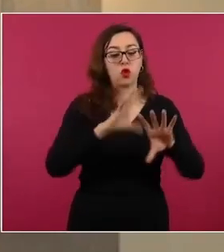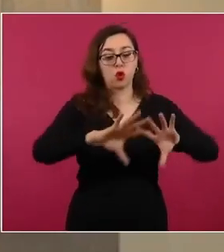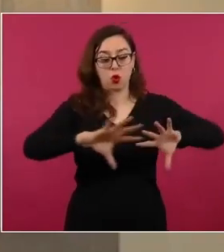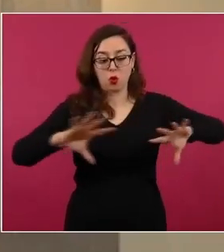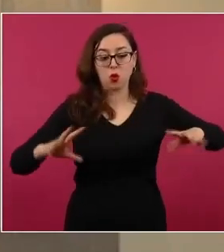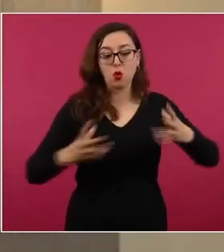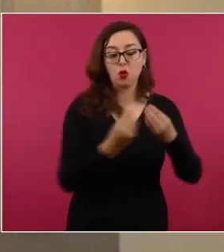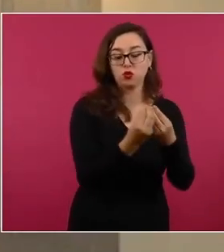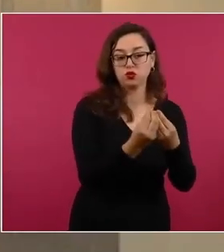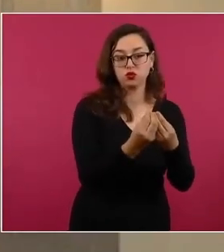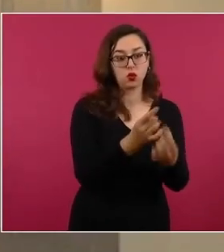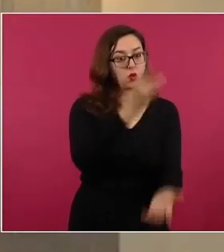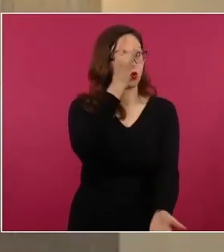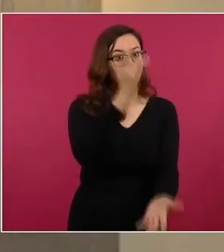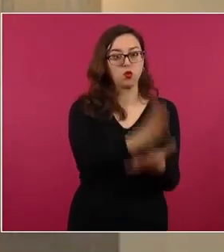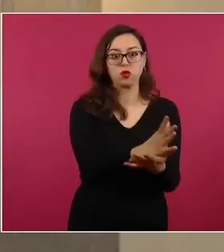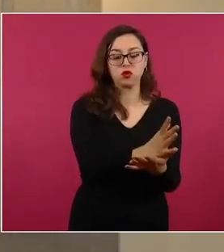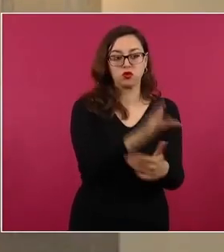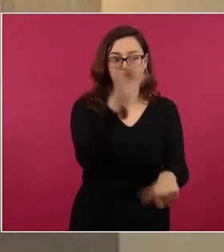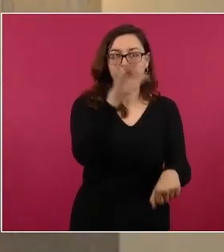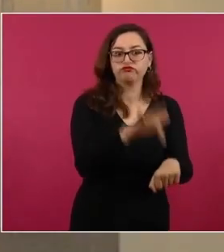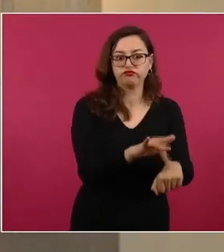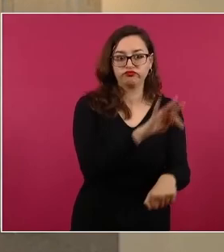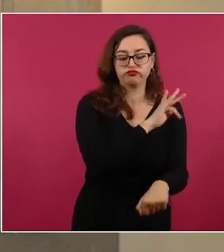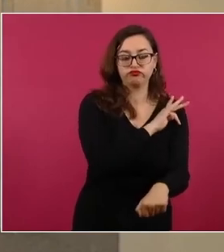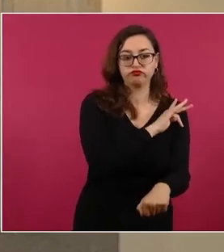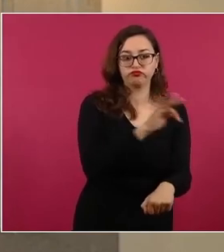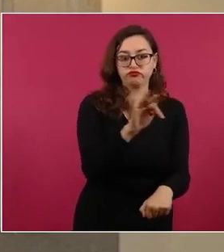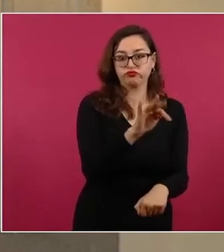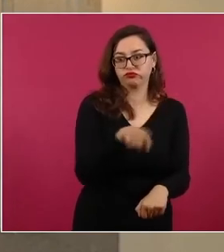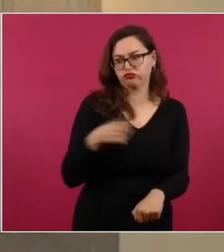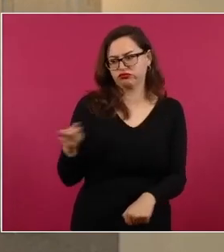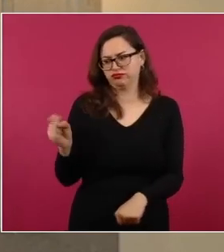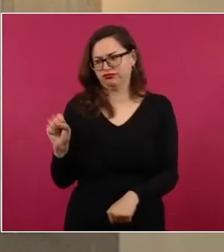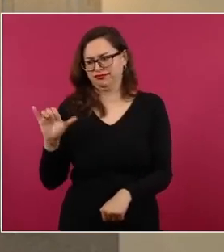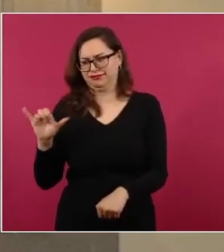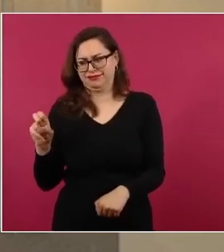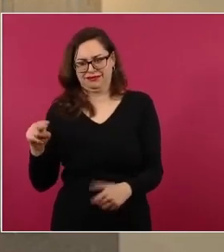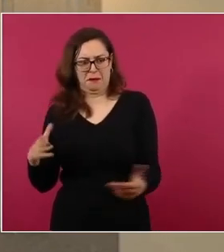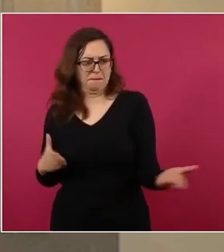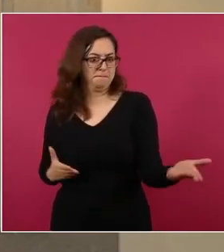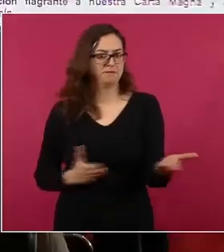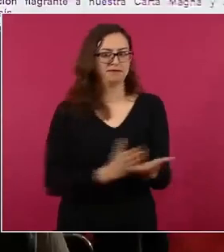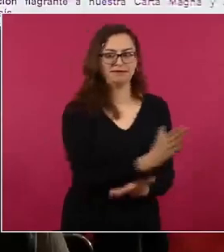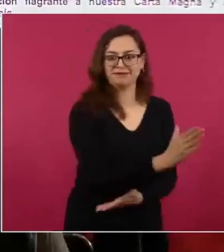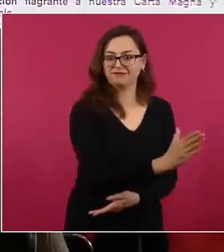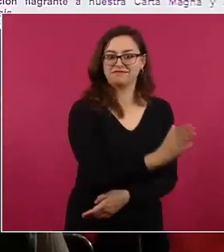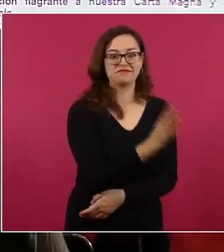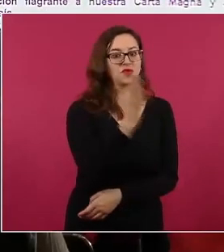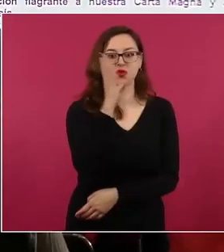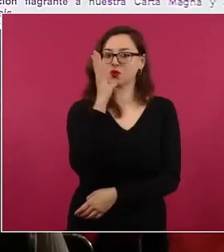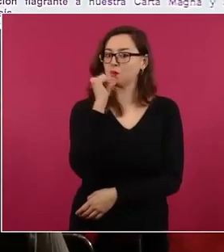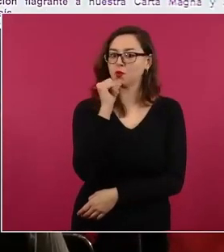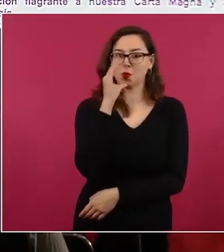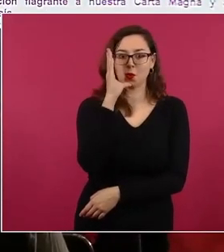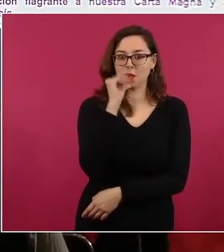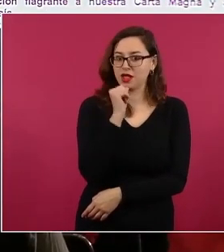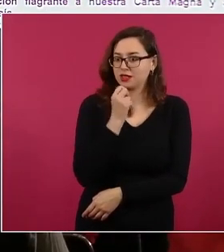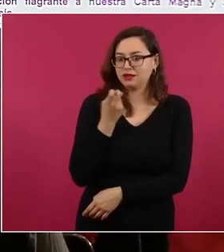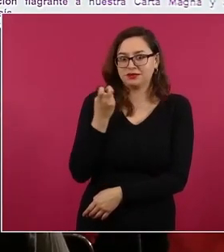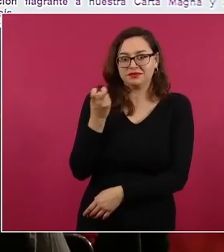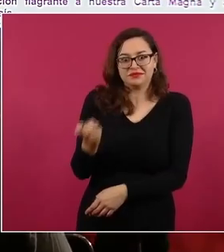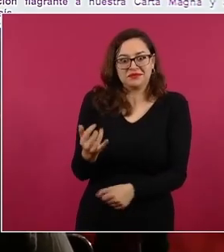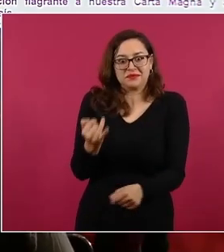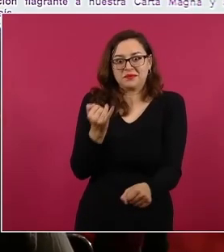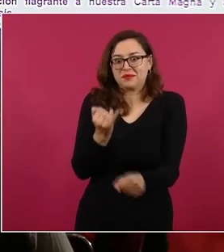Y la Constitución mexicana es la Ley Suprema de la Nación y la Suprema Corte no puede legislar,